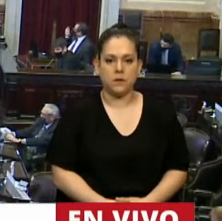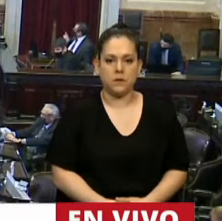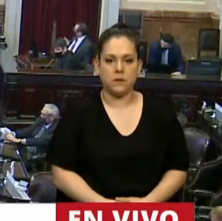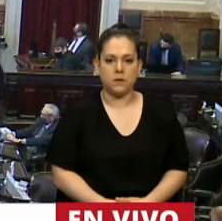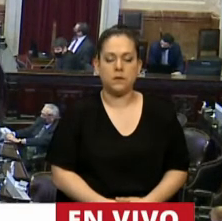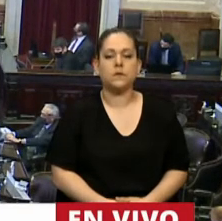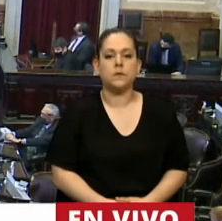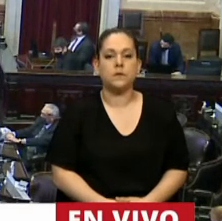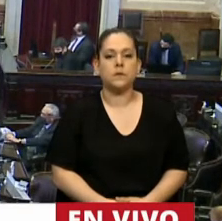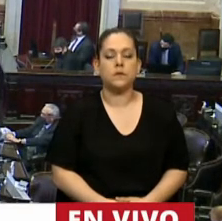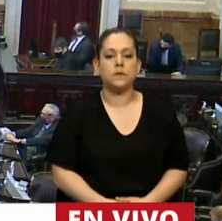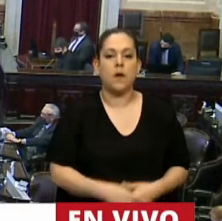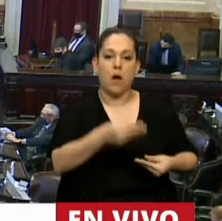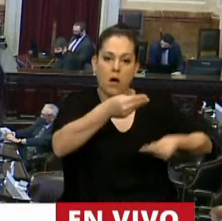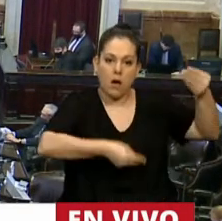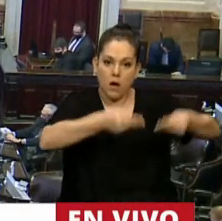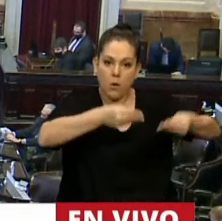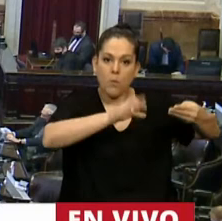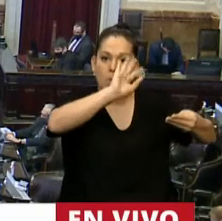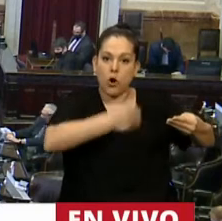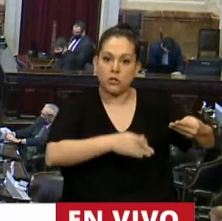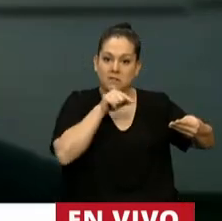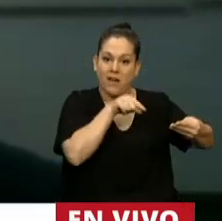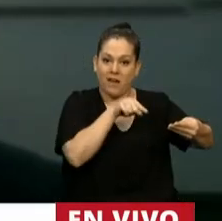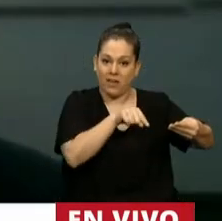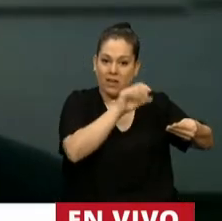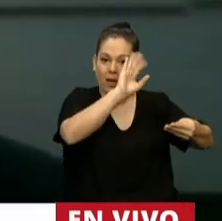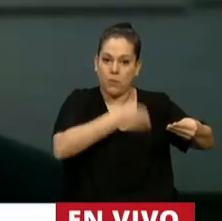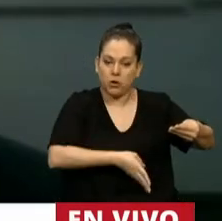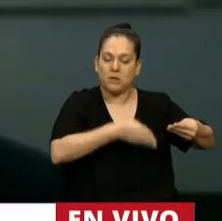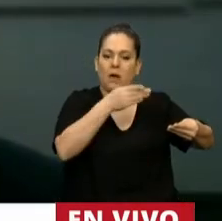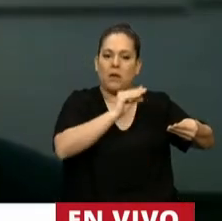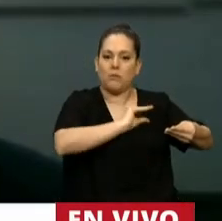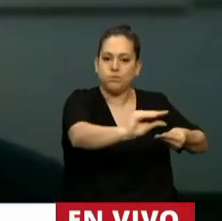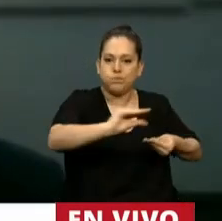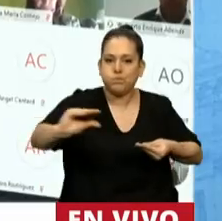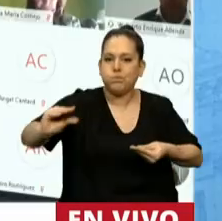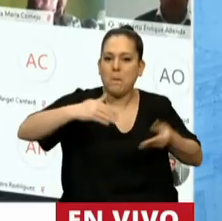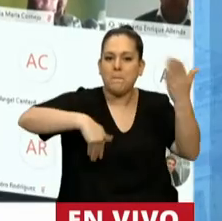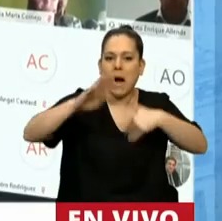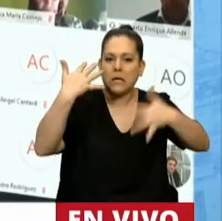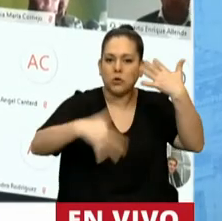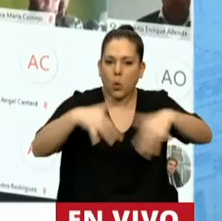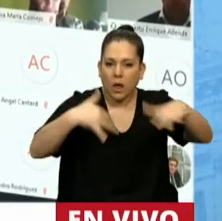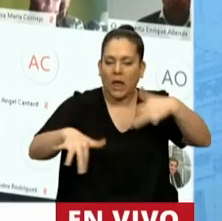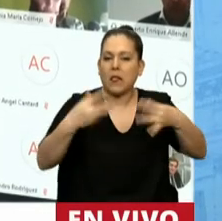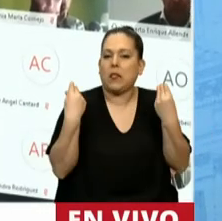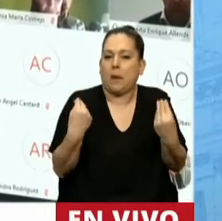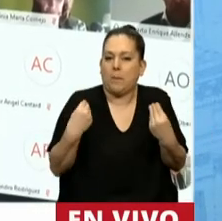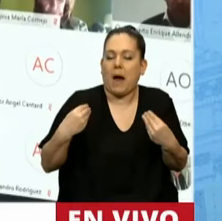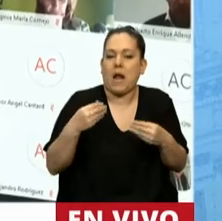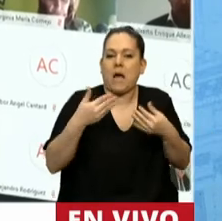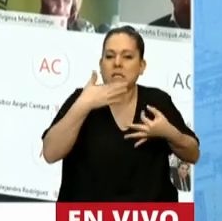...por ciento del presupuesto, las partidas más urgentes como las que son para sostener la seguridad